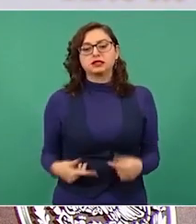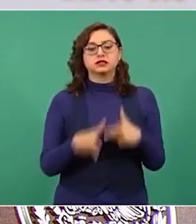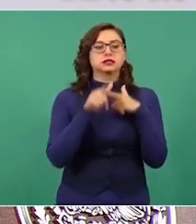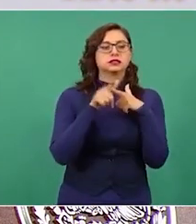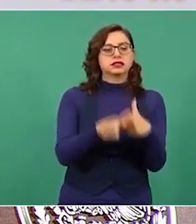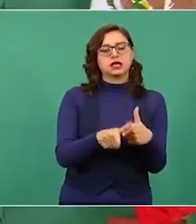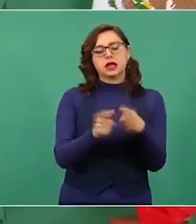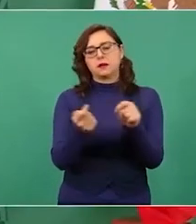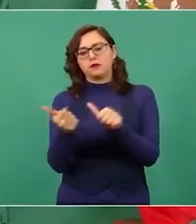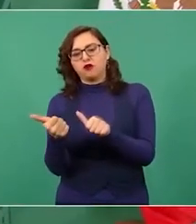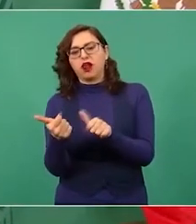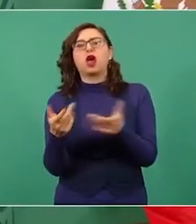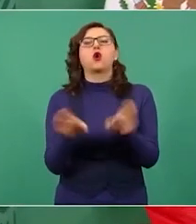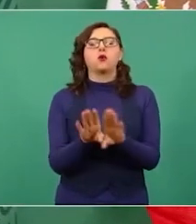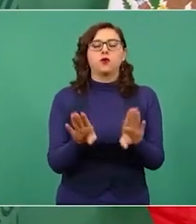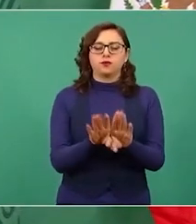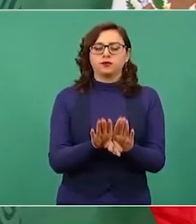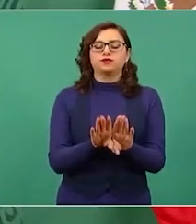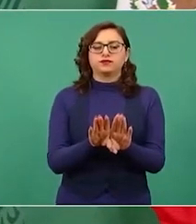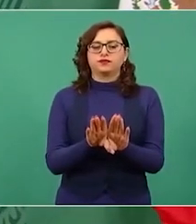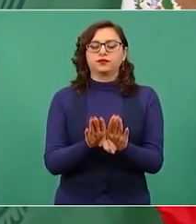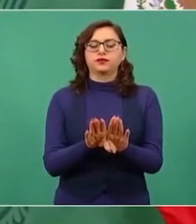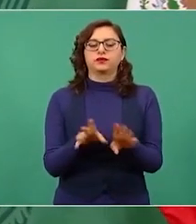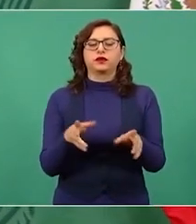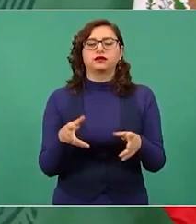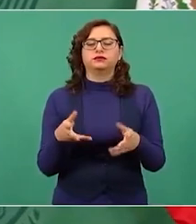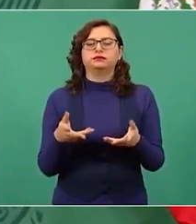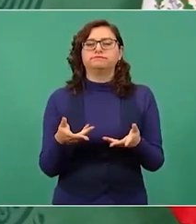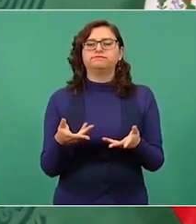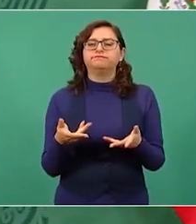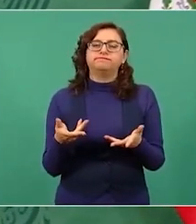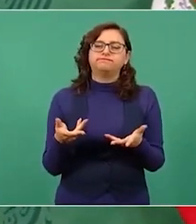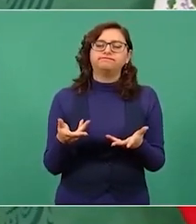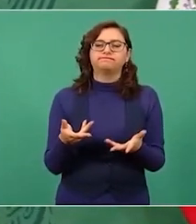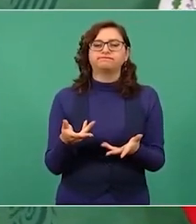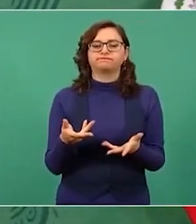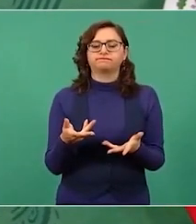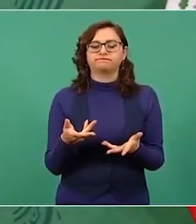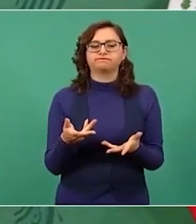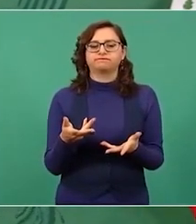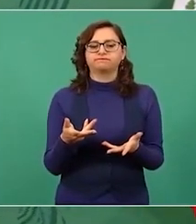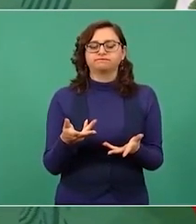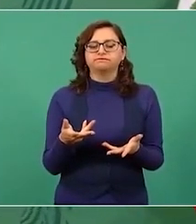a aplicarse.